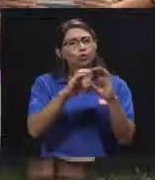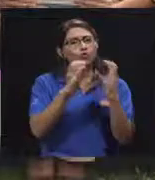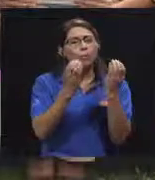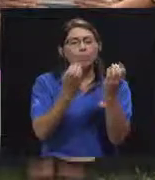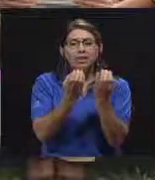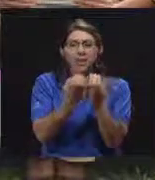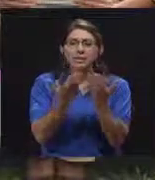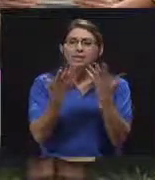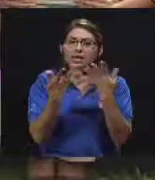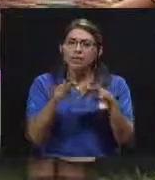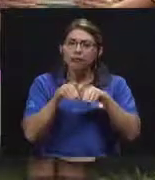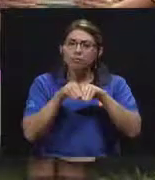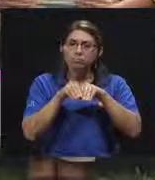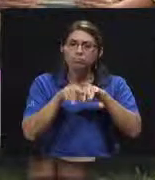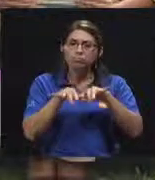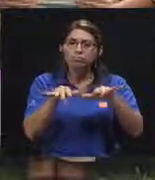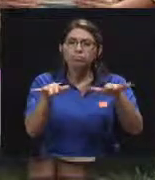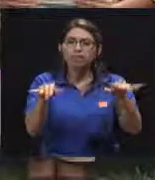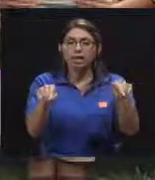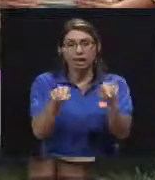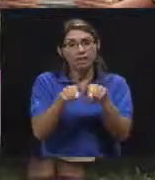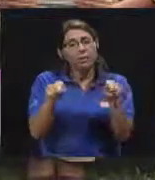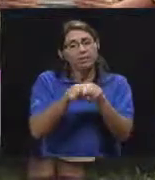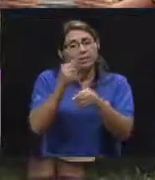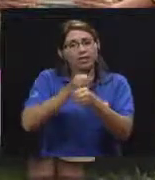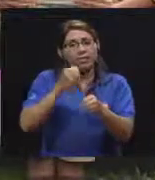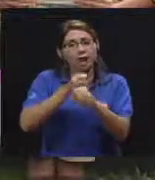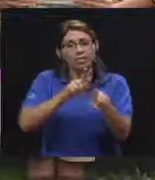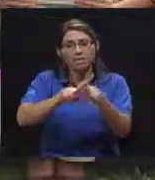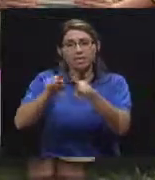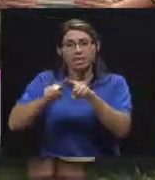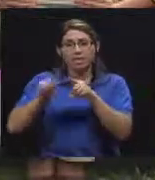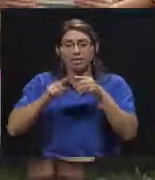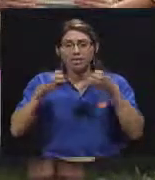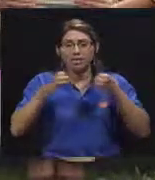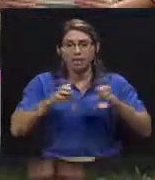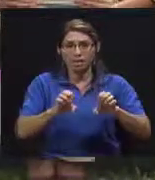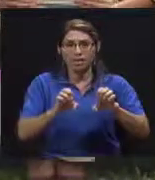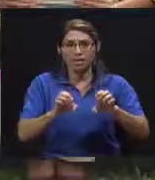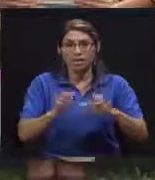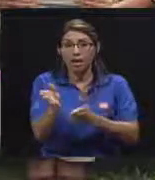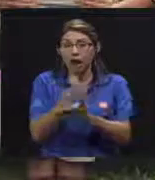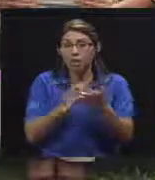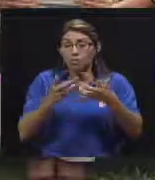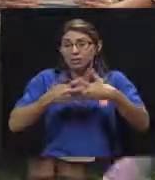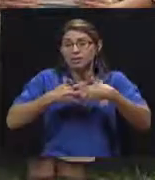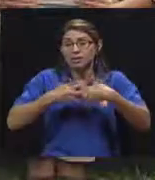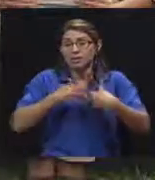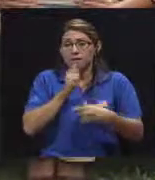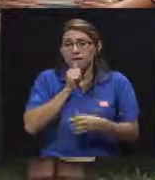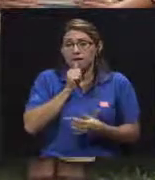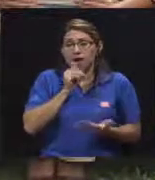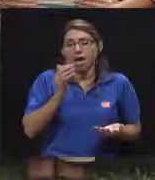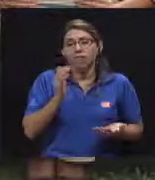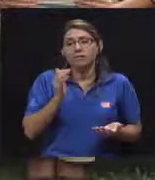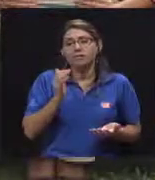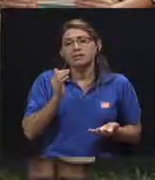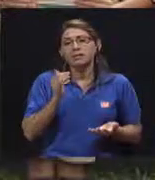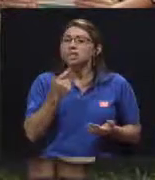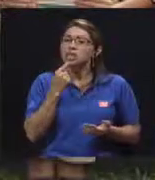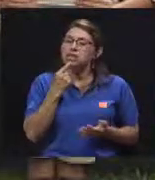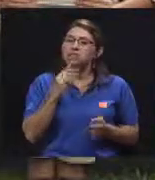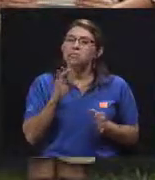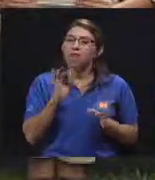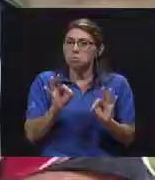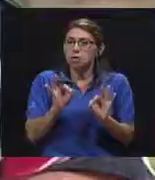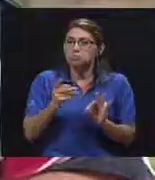extendiendo. Igual se plantean otras estrategias. Hay empresas privadas que tal vez por su zona comercial dicen, bueno, nosotros vamos a